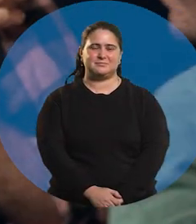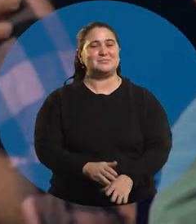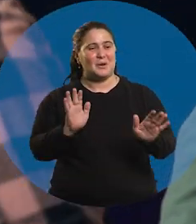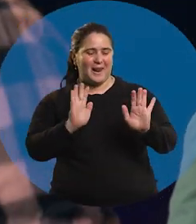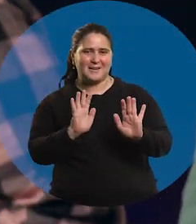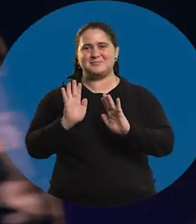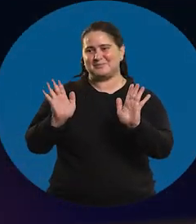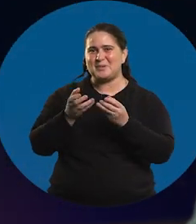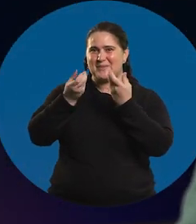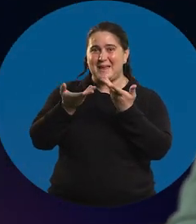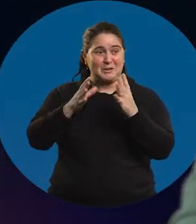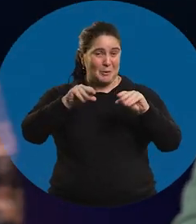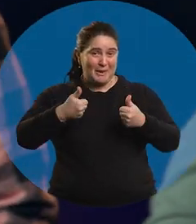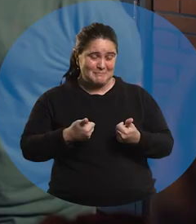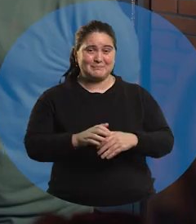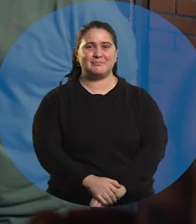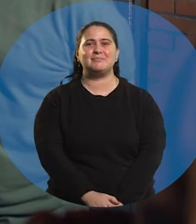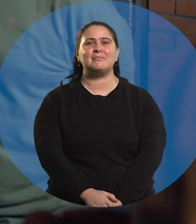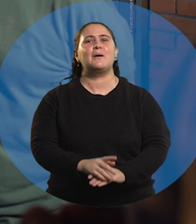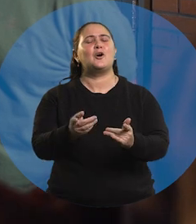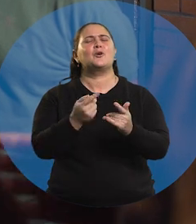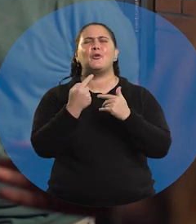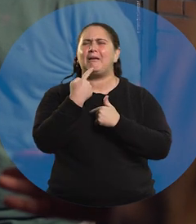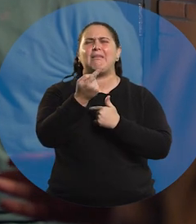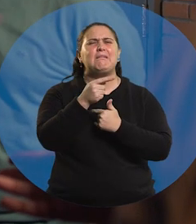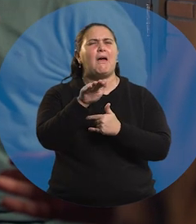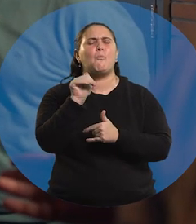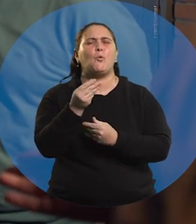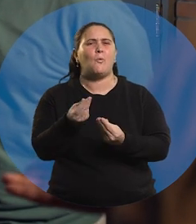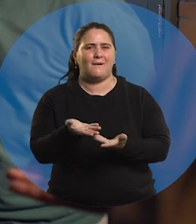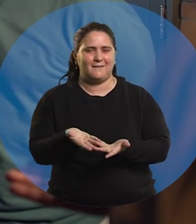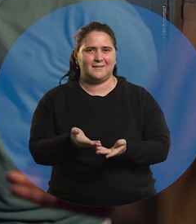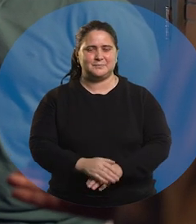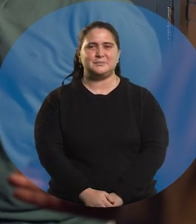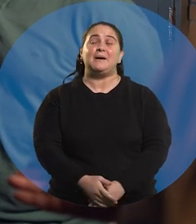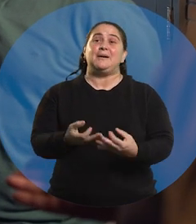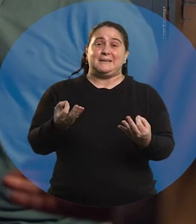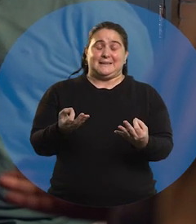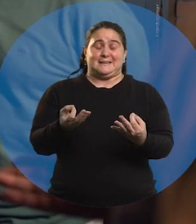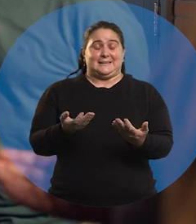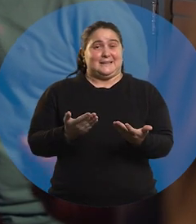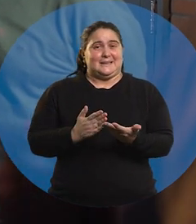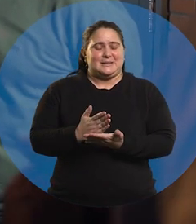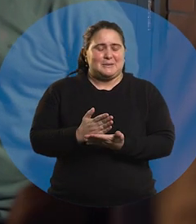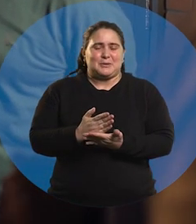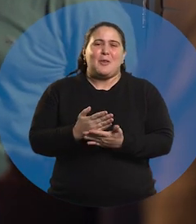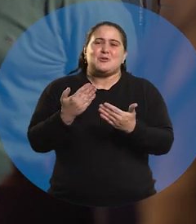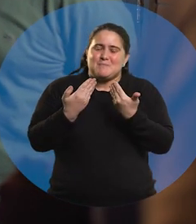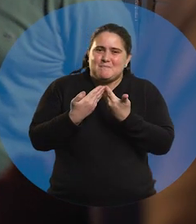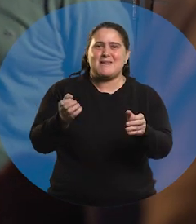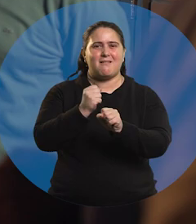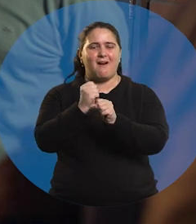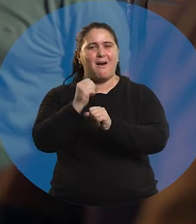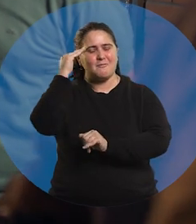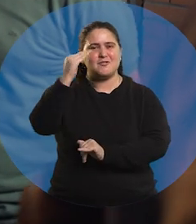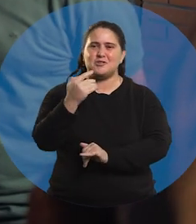vez? ¿Cómo le vamos? ¿Andan bien? Primero, ¿cómo te gusta que te digan? He luchado, en mis primeros años